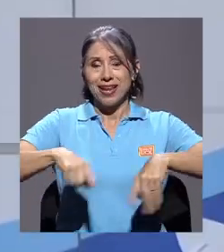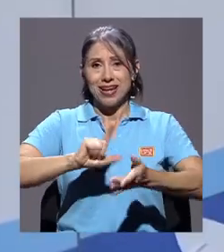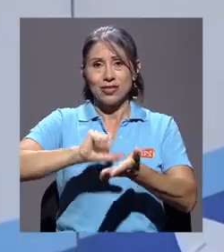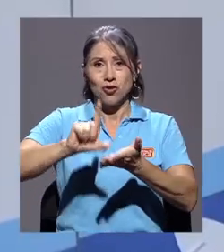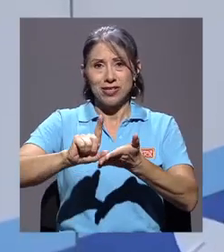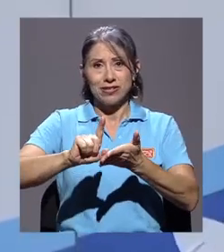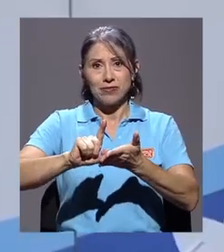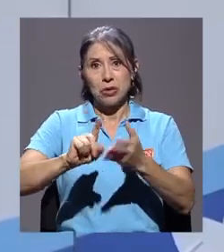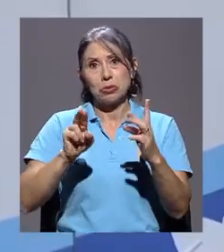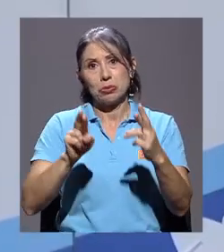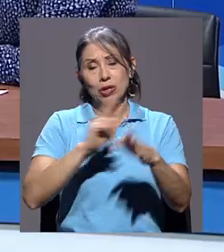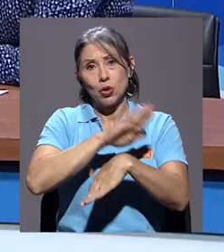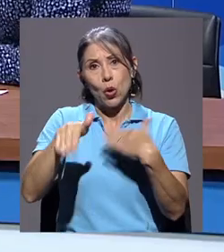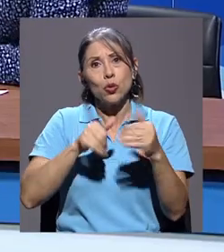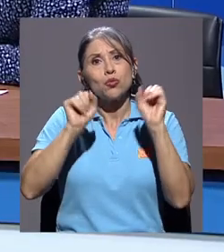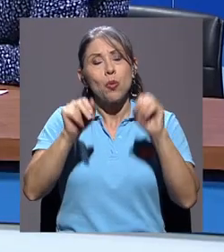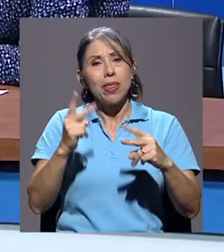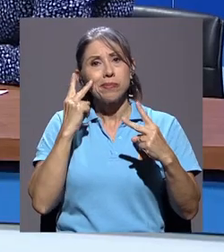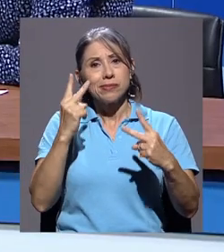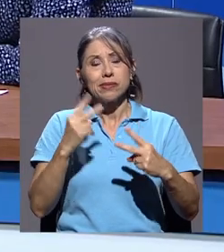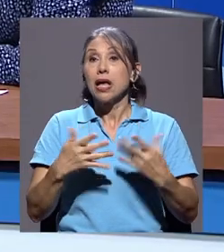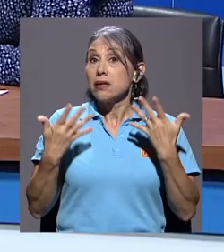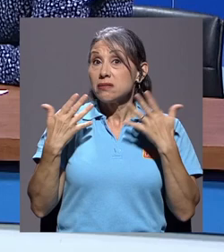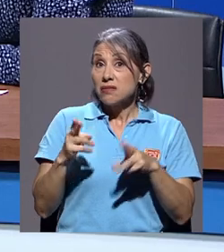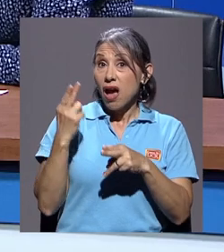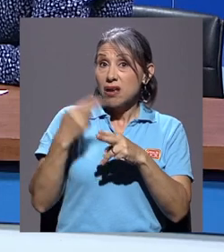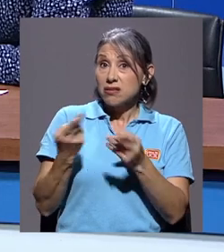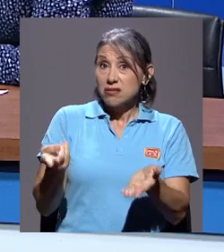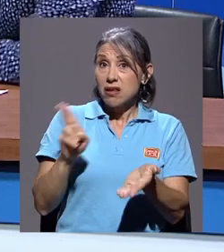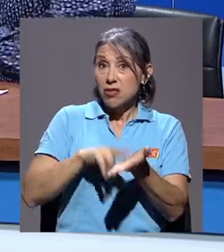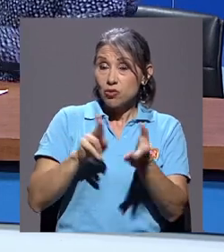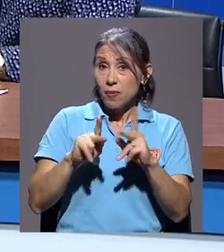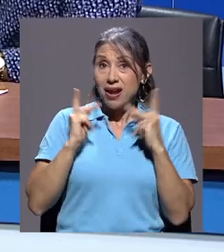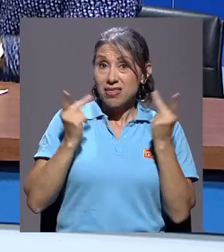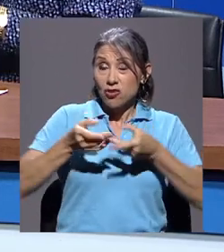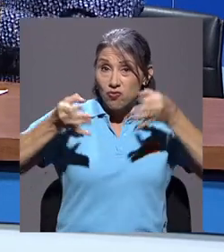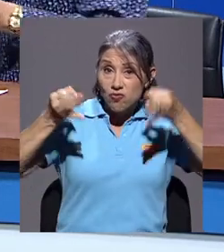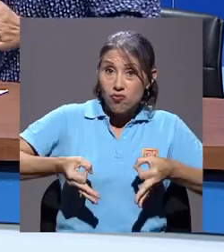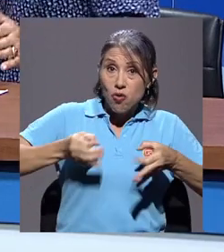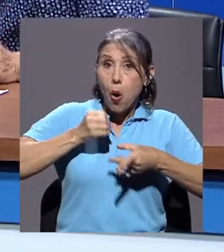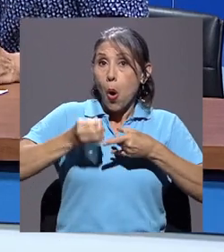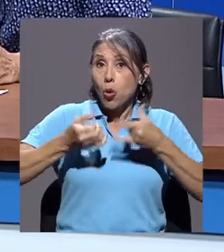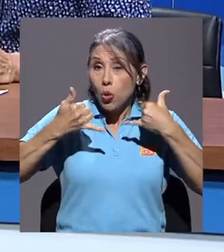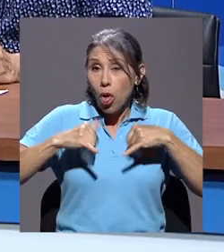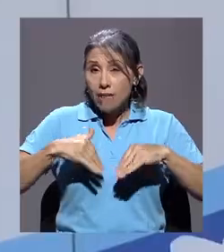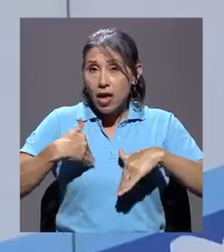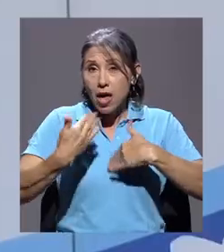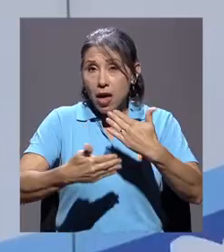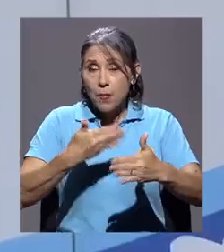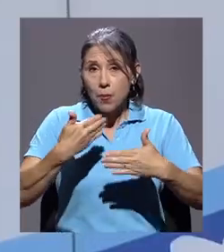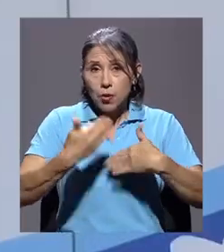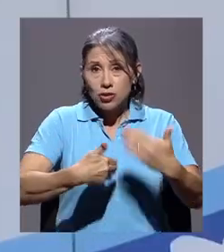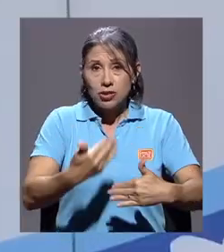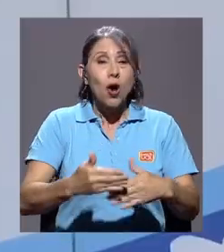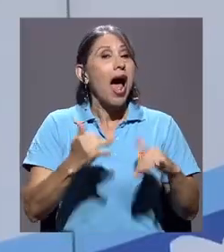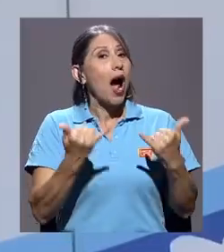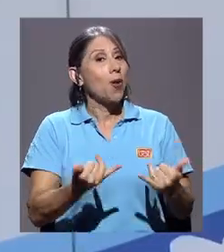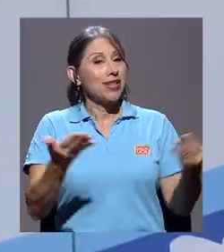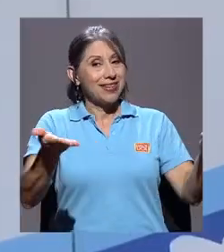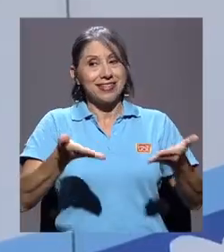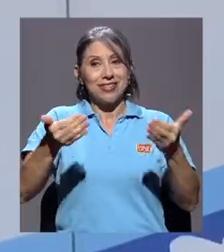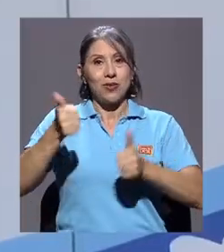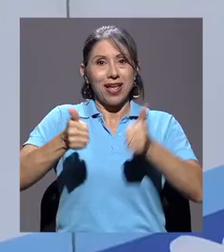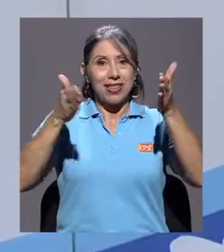estudiantado pueda ir. Ya, una última consulta. ¿Ya están inscritos los partidos, los definitivos o todavía están en ese proceso? No. estamos en periodo de recepción de